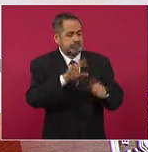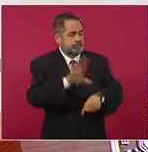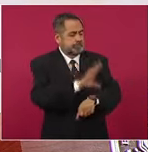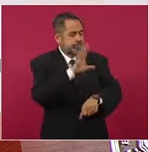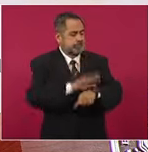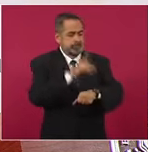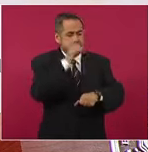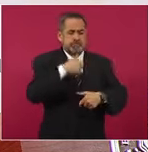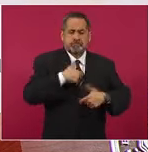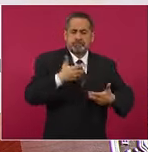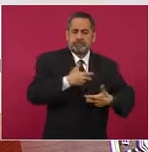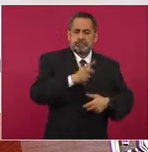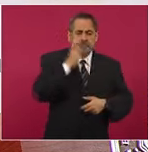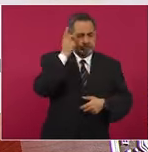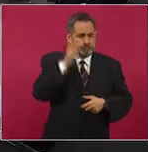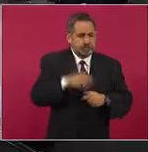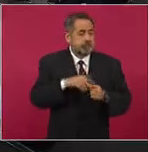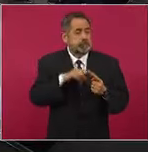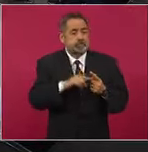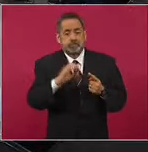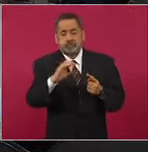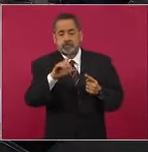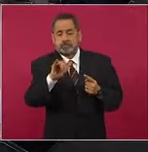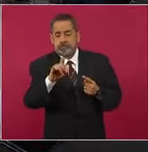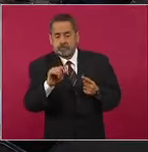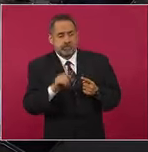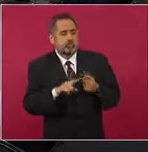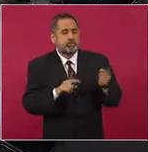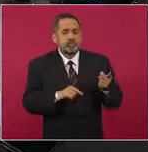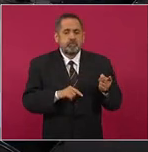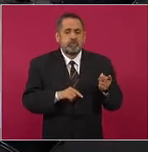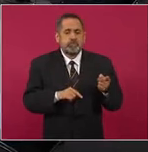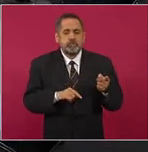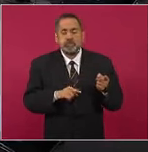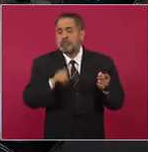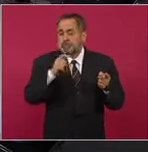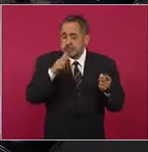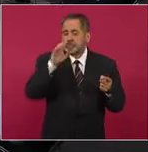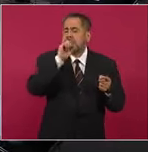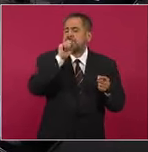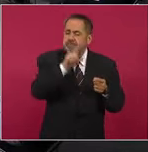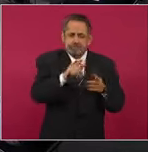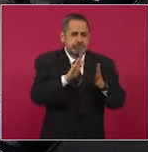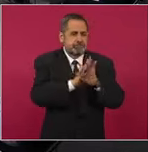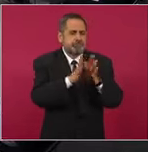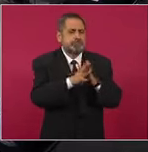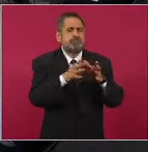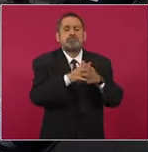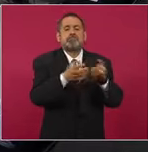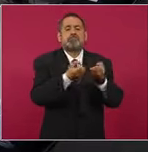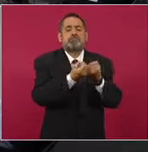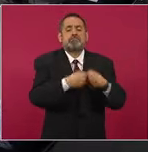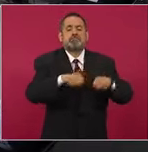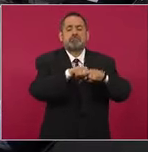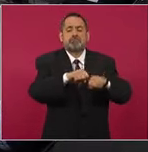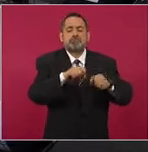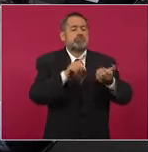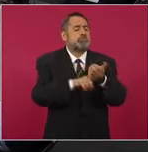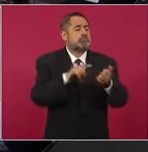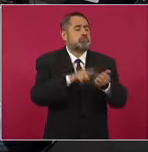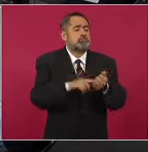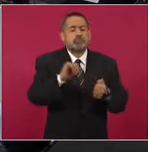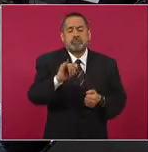y ahí Claudio llegó a ser parte o socio de Iberdrola.